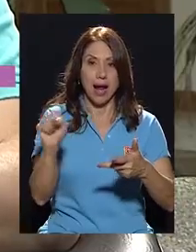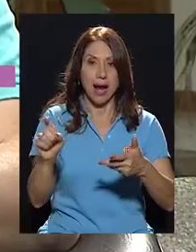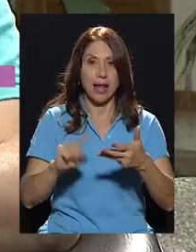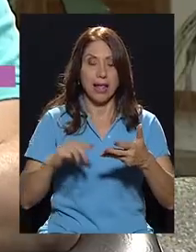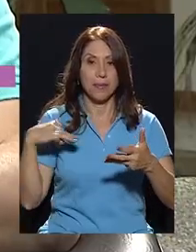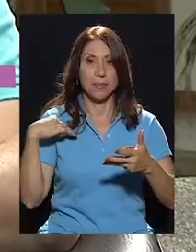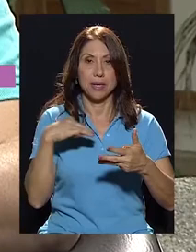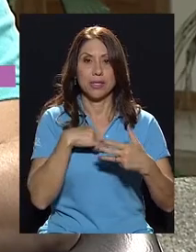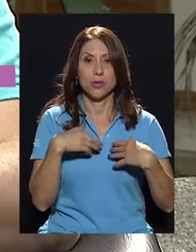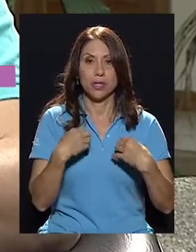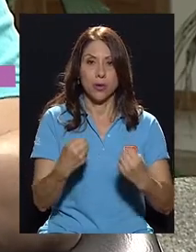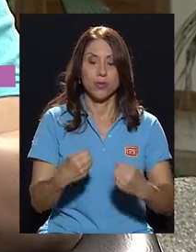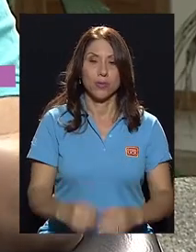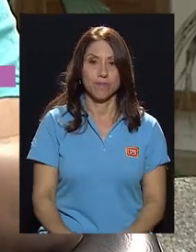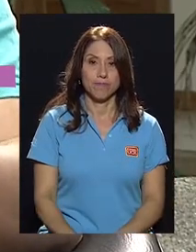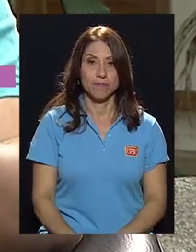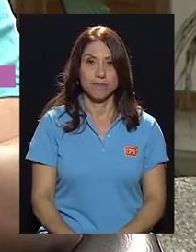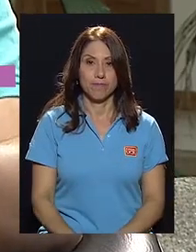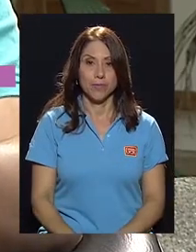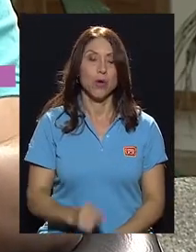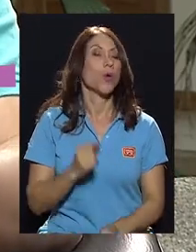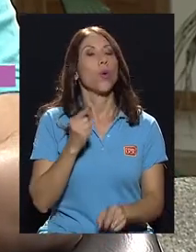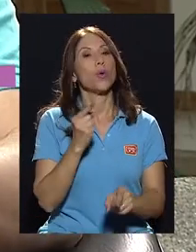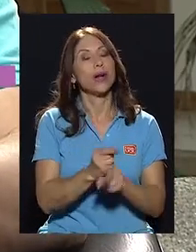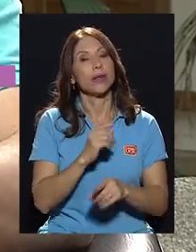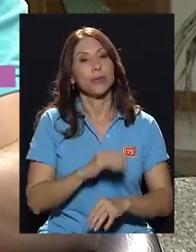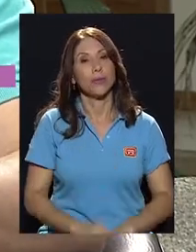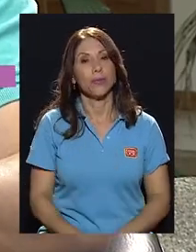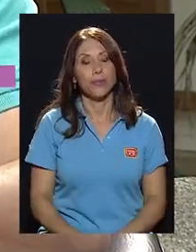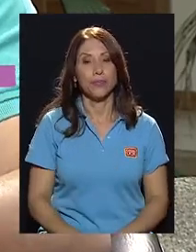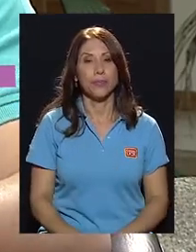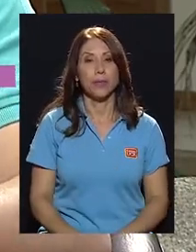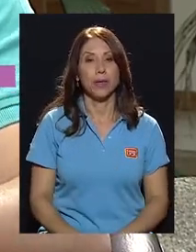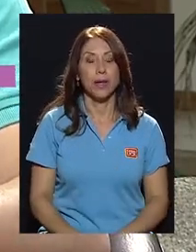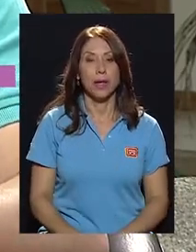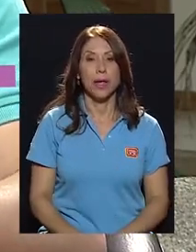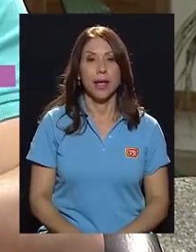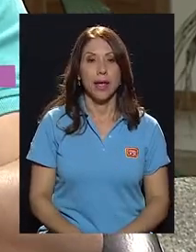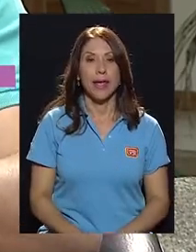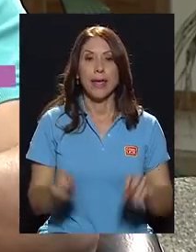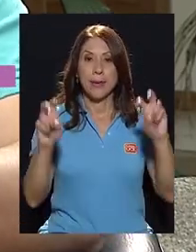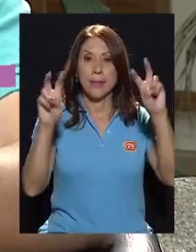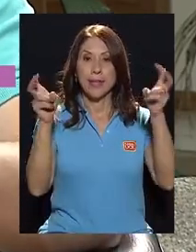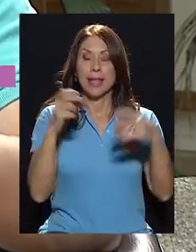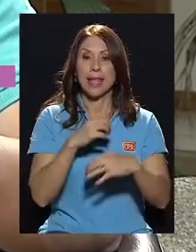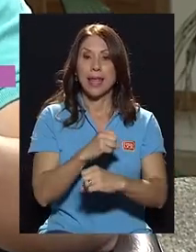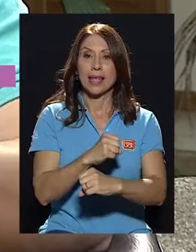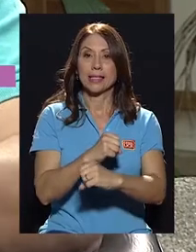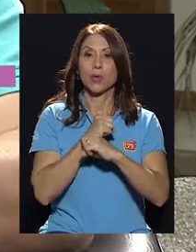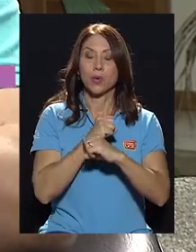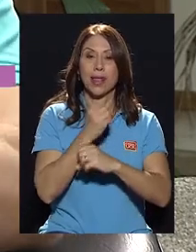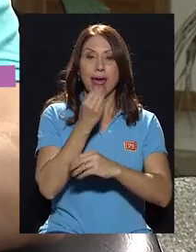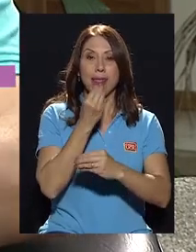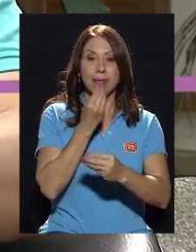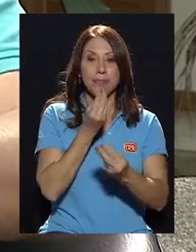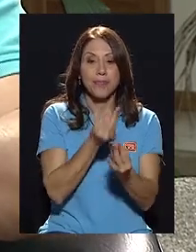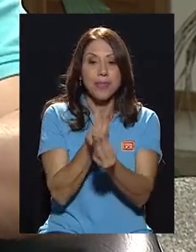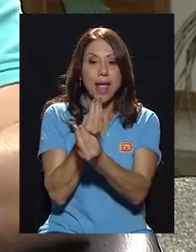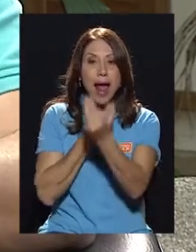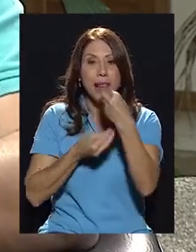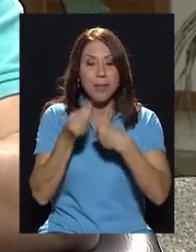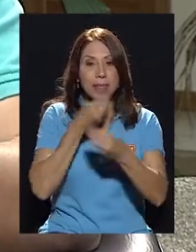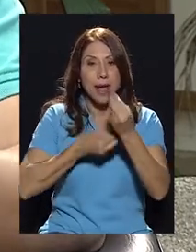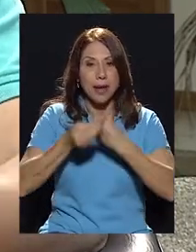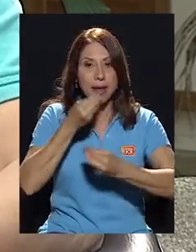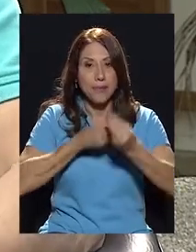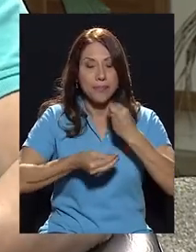y el Ministerio de Salud. Correcto. En materia de seguridad alimentaria, que es uno de